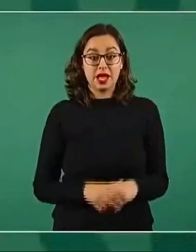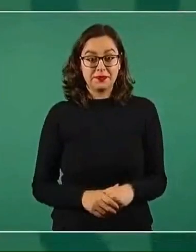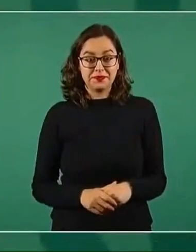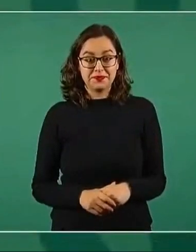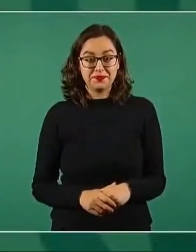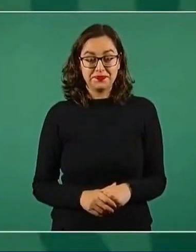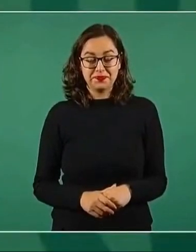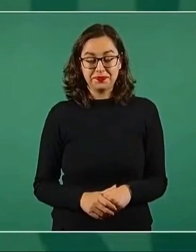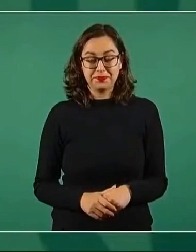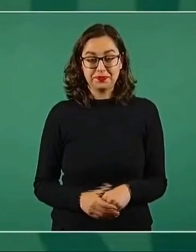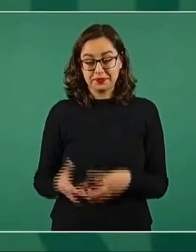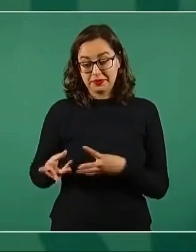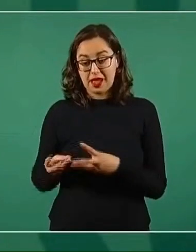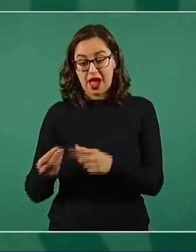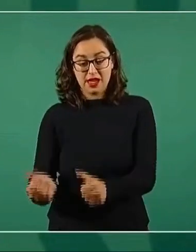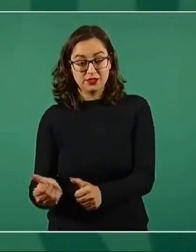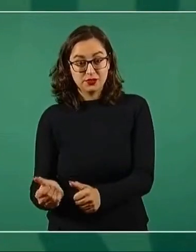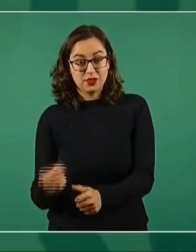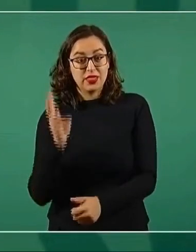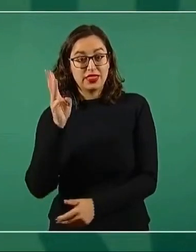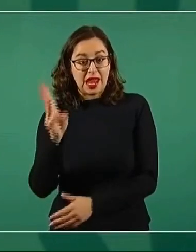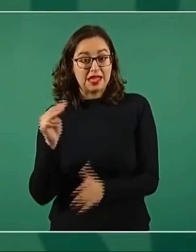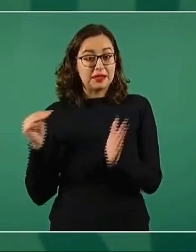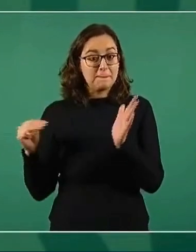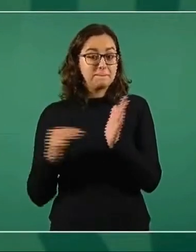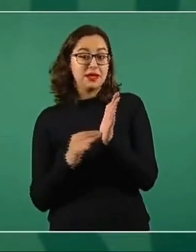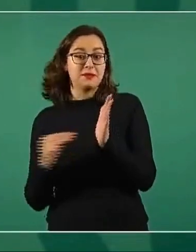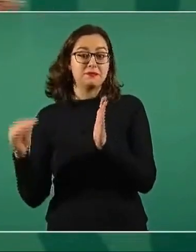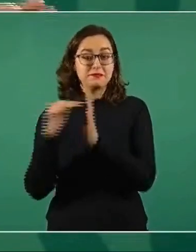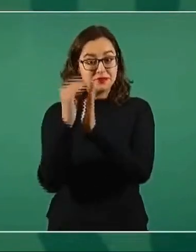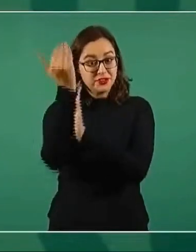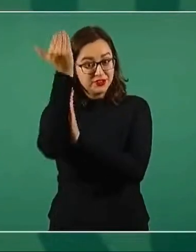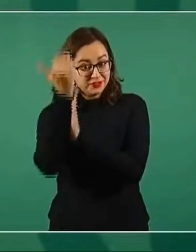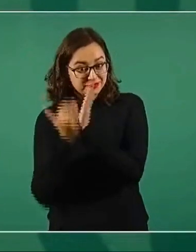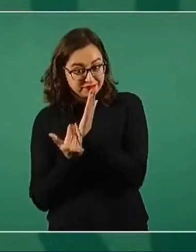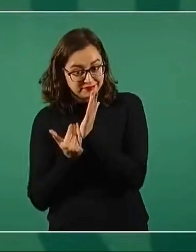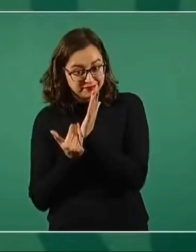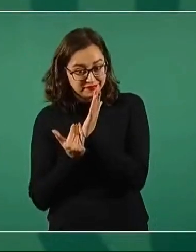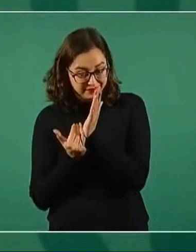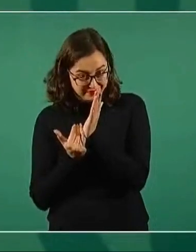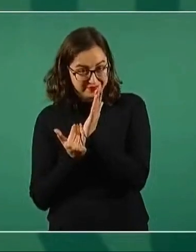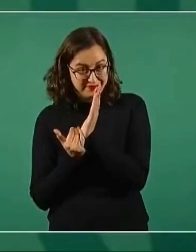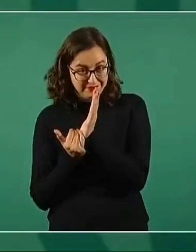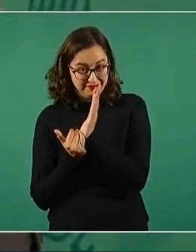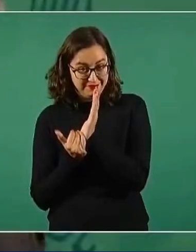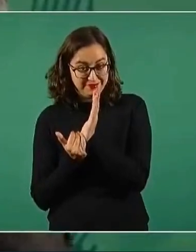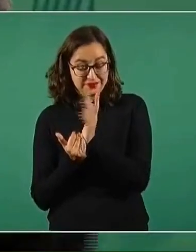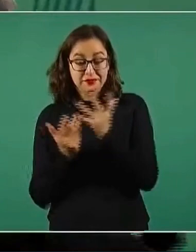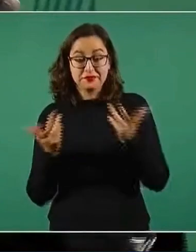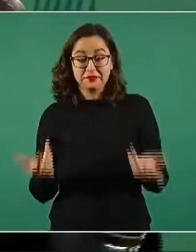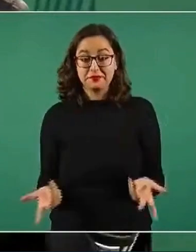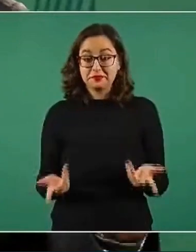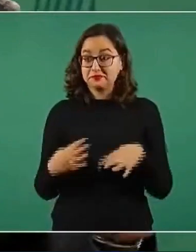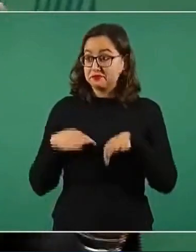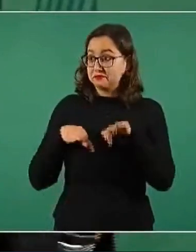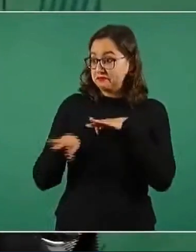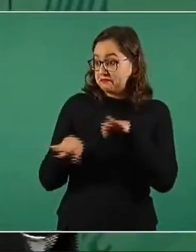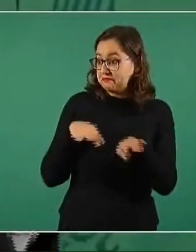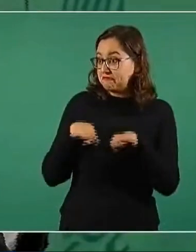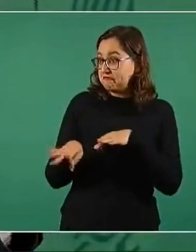y no se ha demeritado